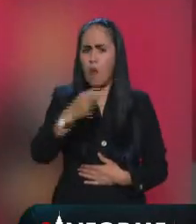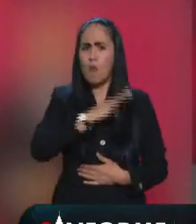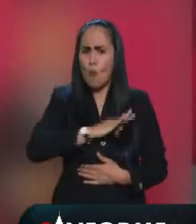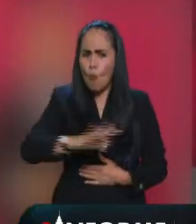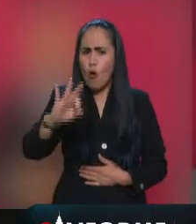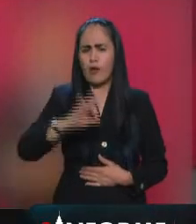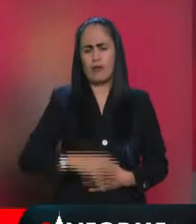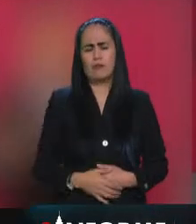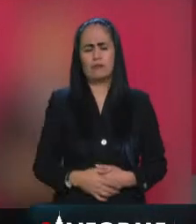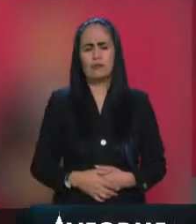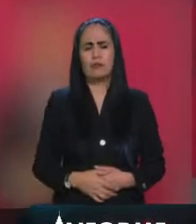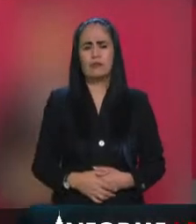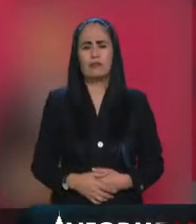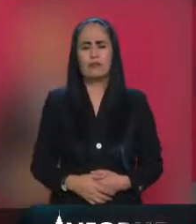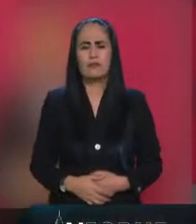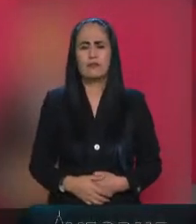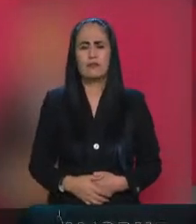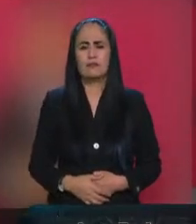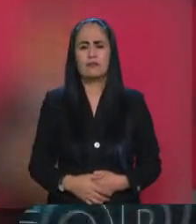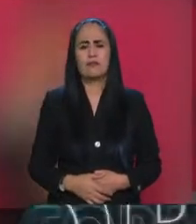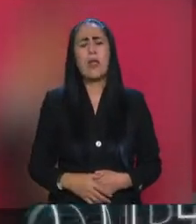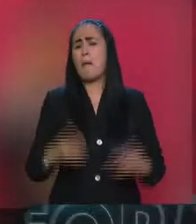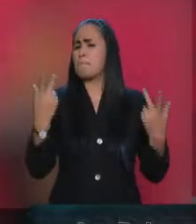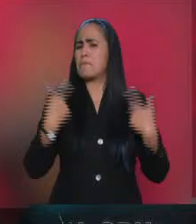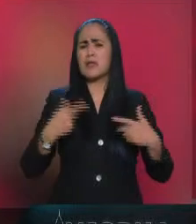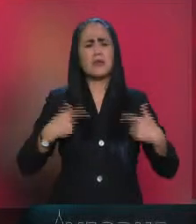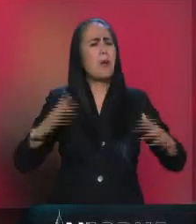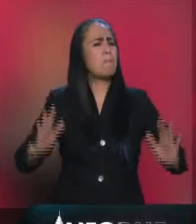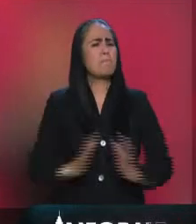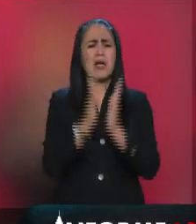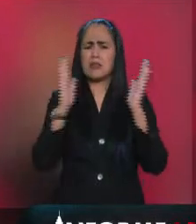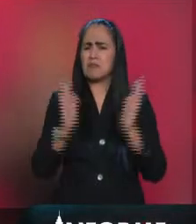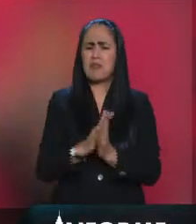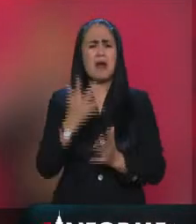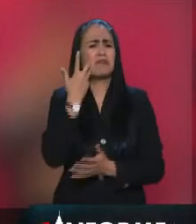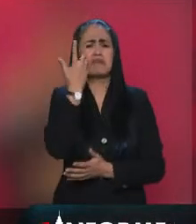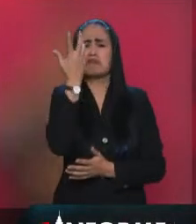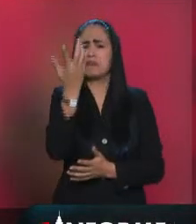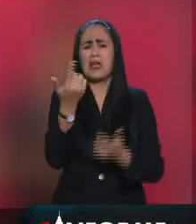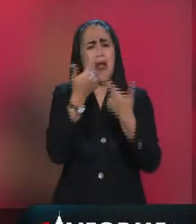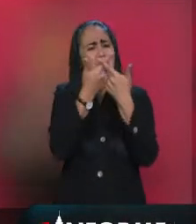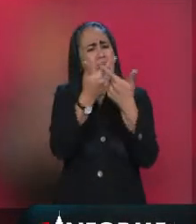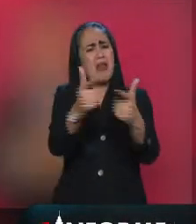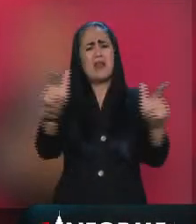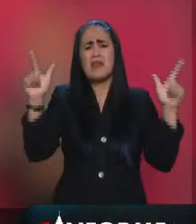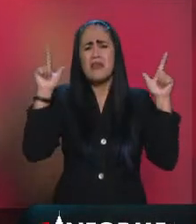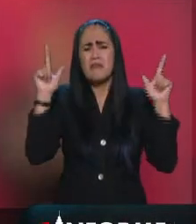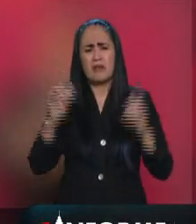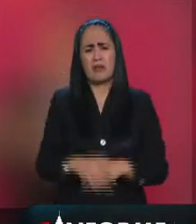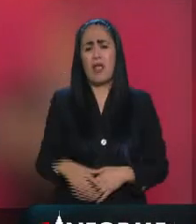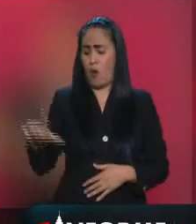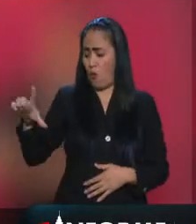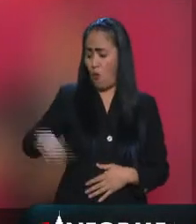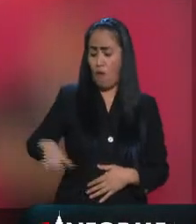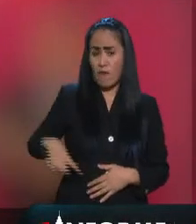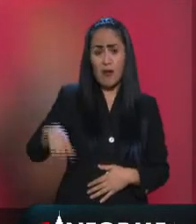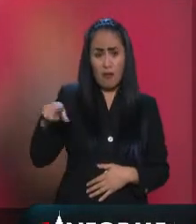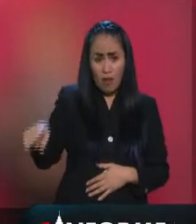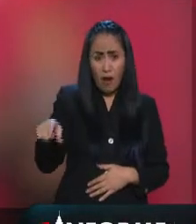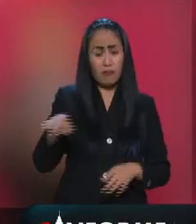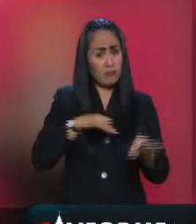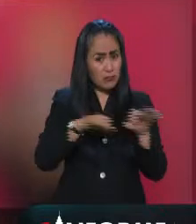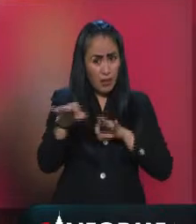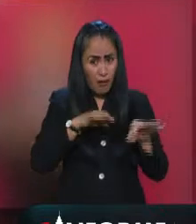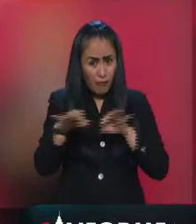Entonces el que quiera participar que lo haga y si está en el gobierno pero tiene una función